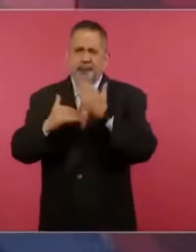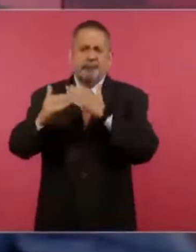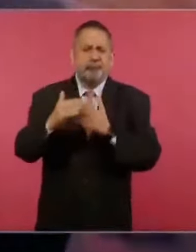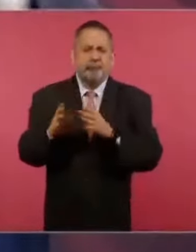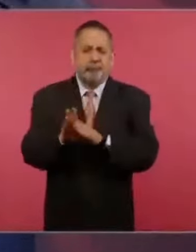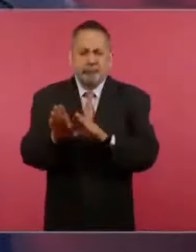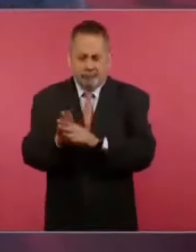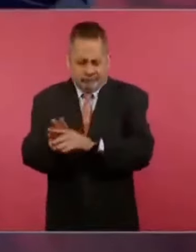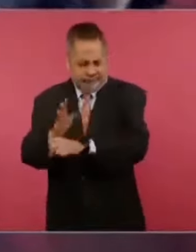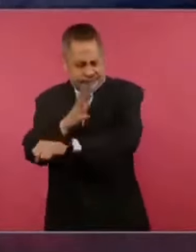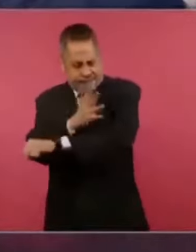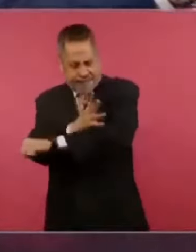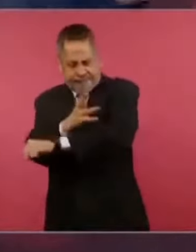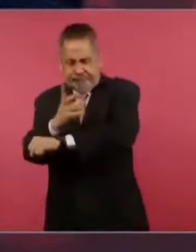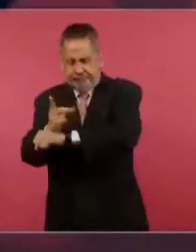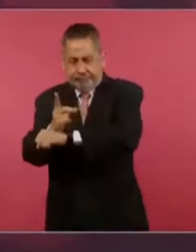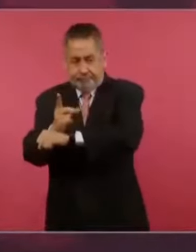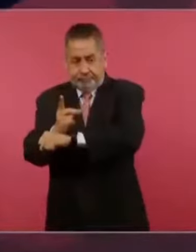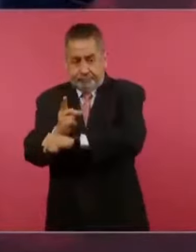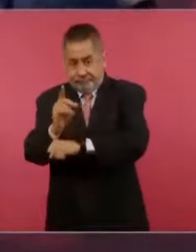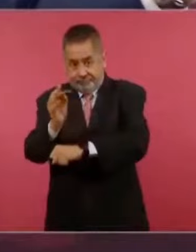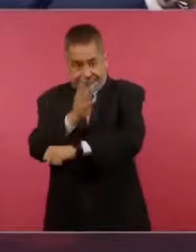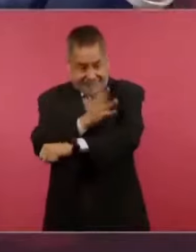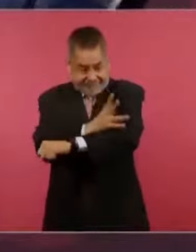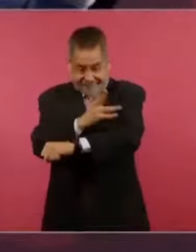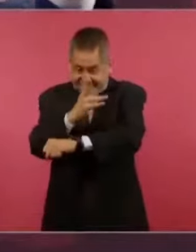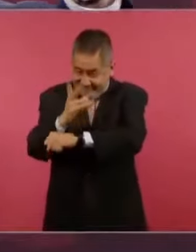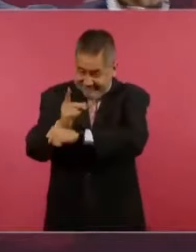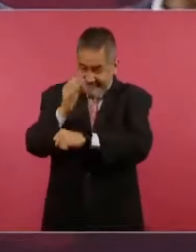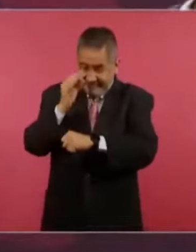honestidad, ese es el escudo protector.